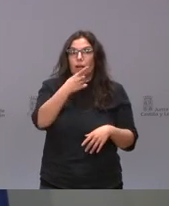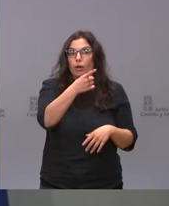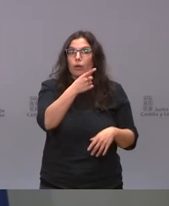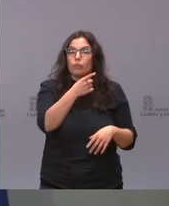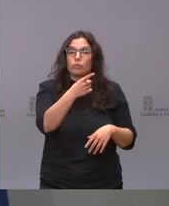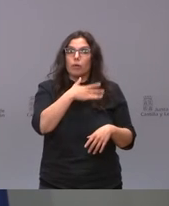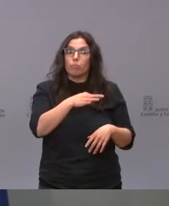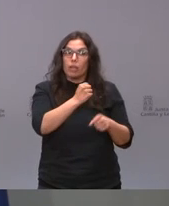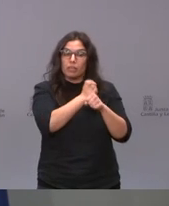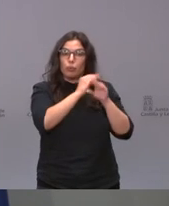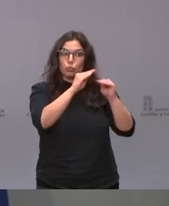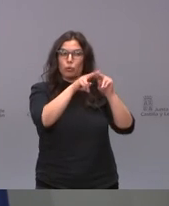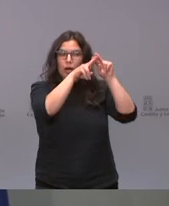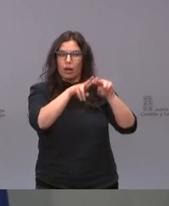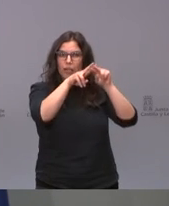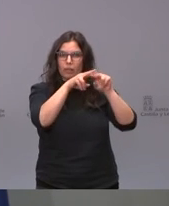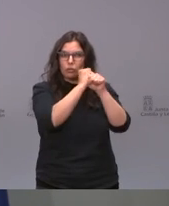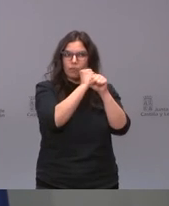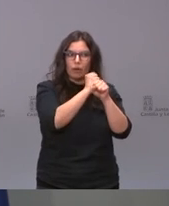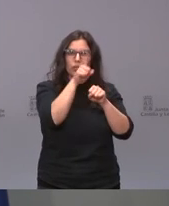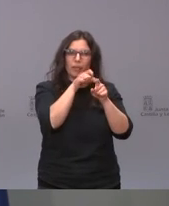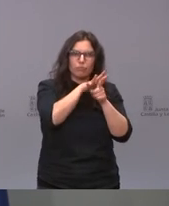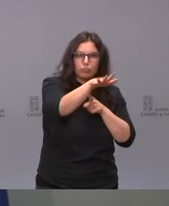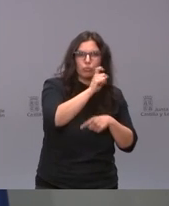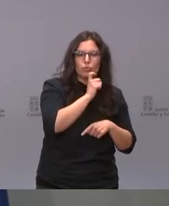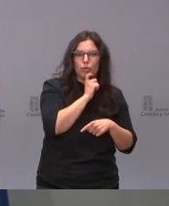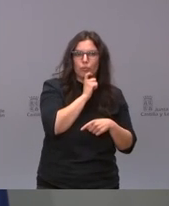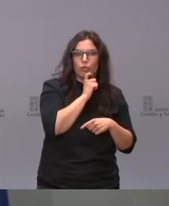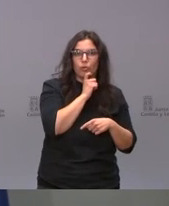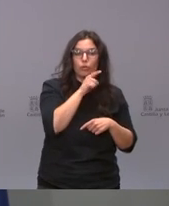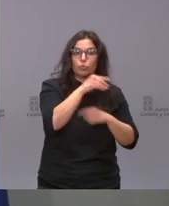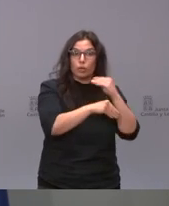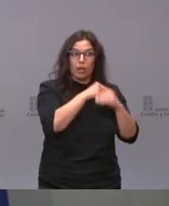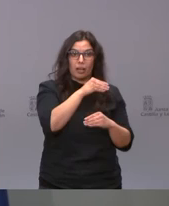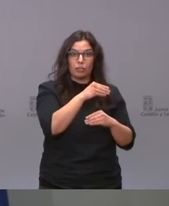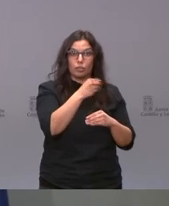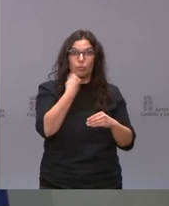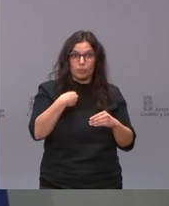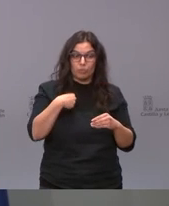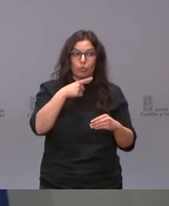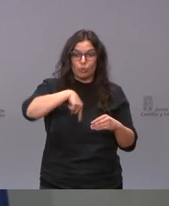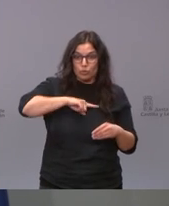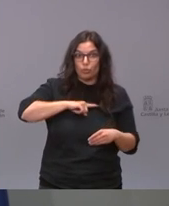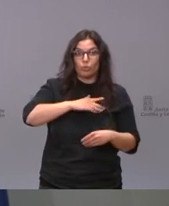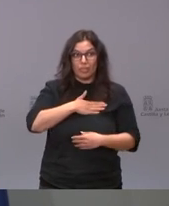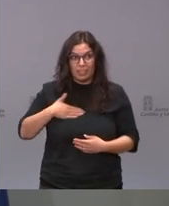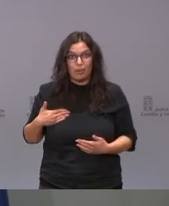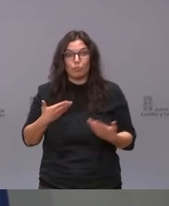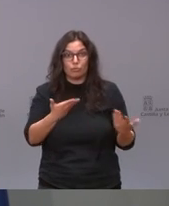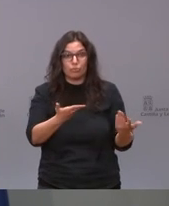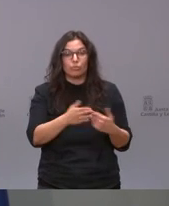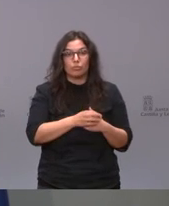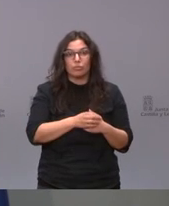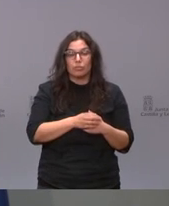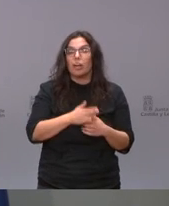analizando esos datos analizando los impactos y lo que usted ha hecho es lo nosotros esperábamos que se hiciera he de decirle